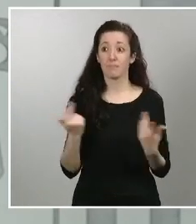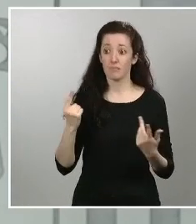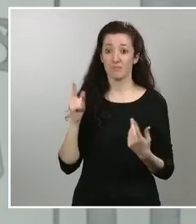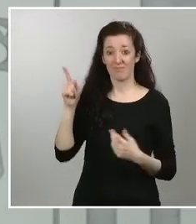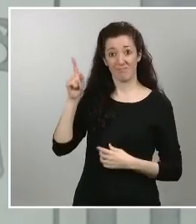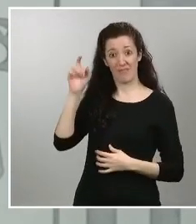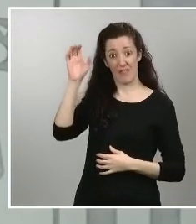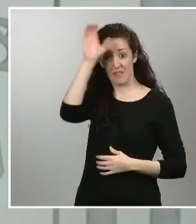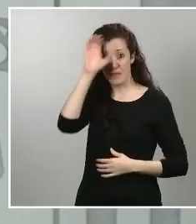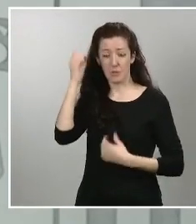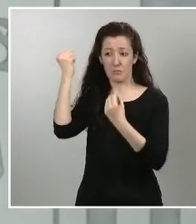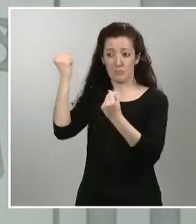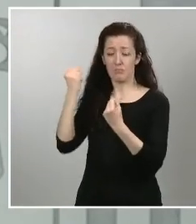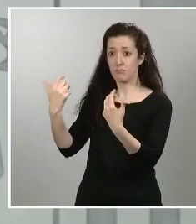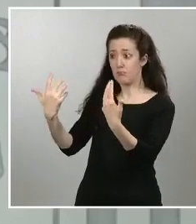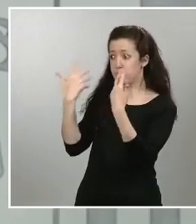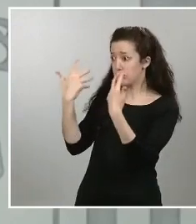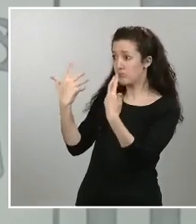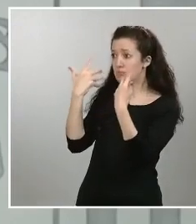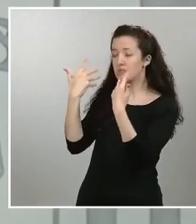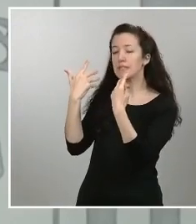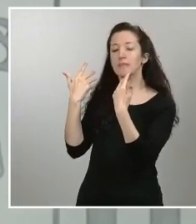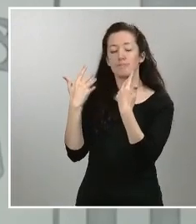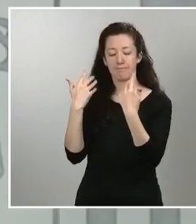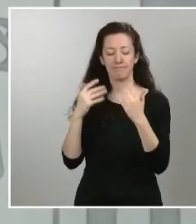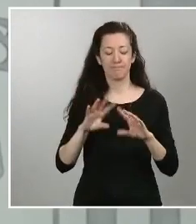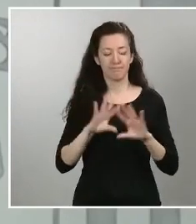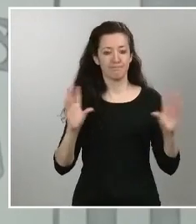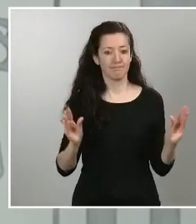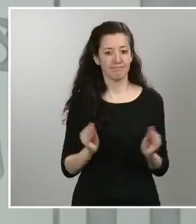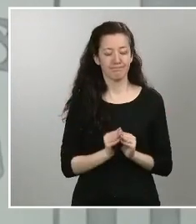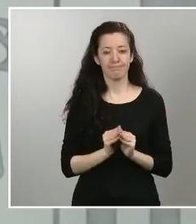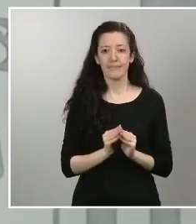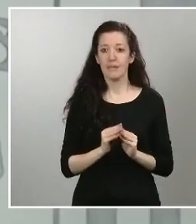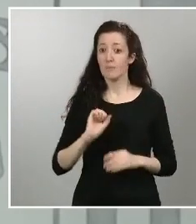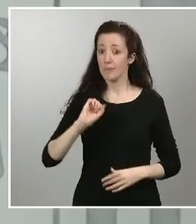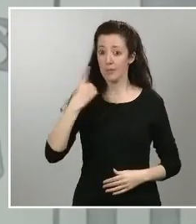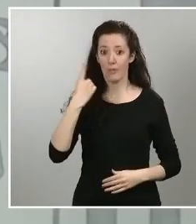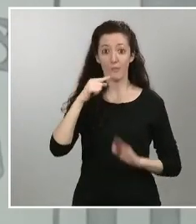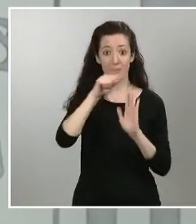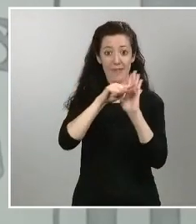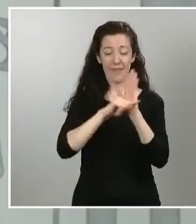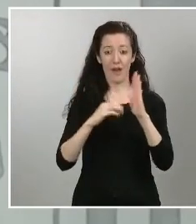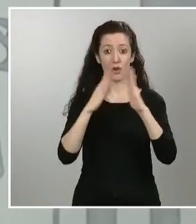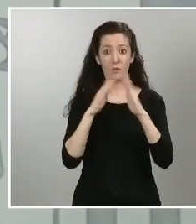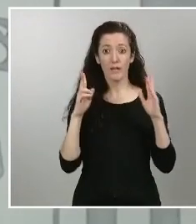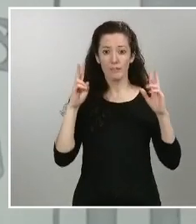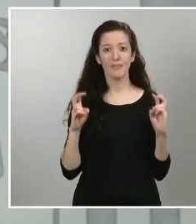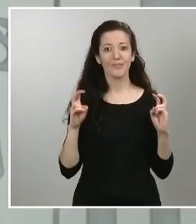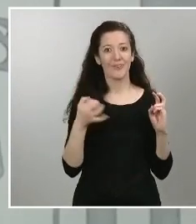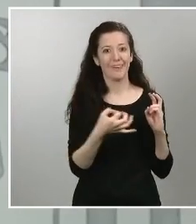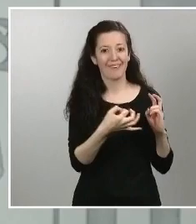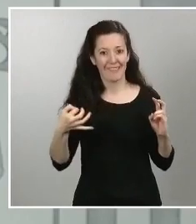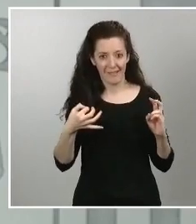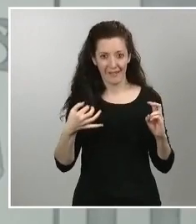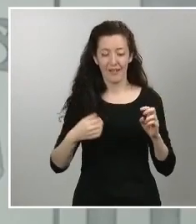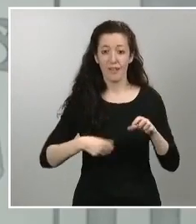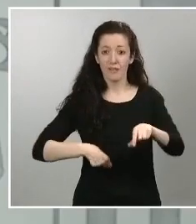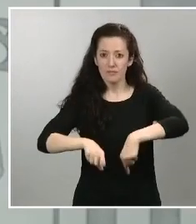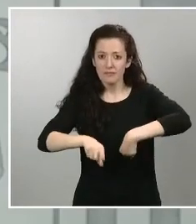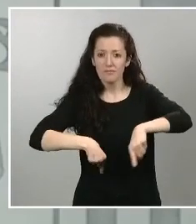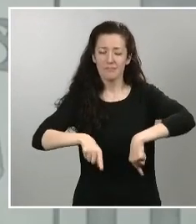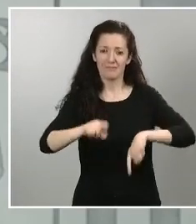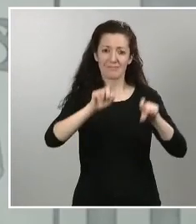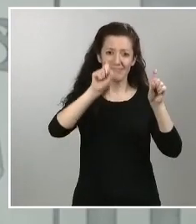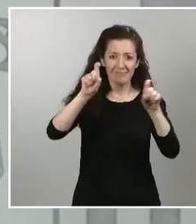confinamiento están siendo efectivas que se está reduciendo la movilidad a niveles muy importantes y que incluso cuesta trabajo